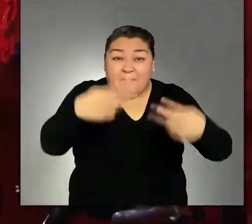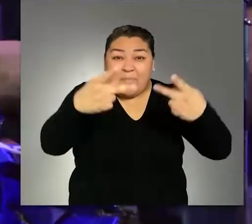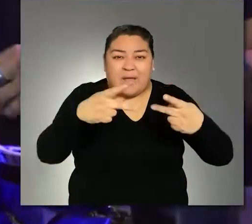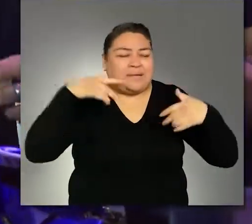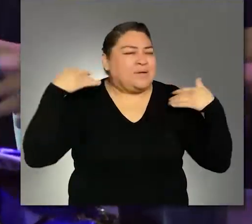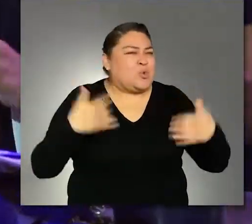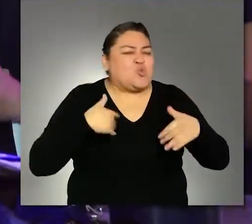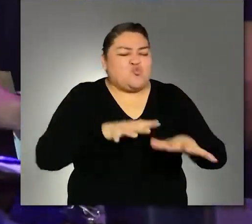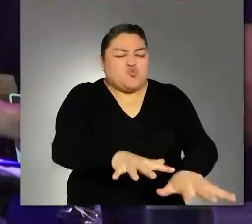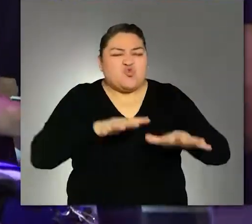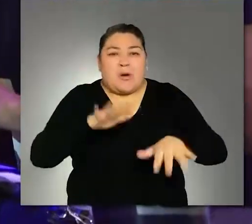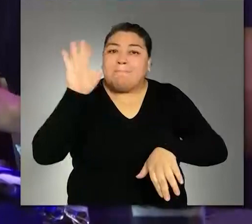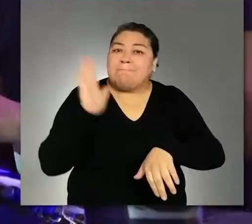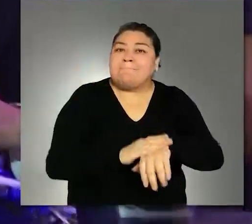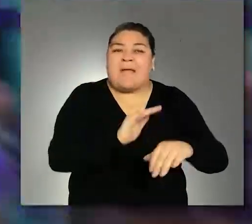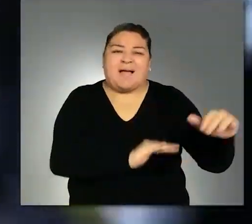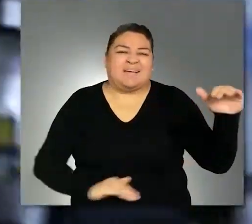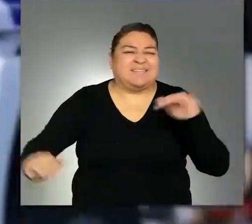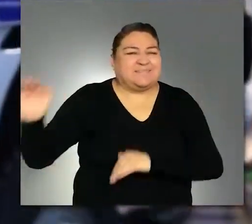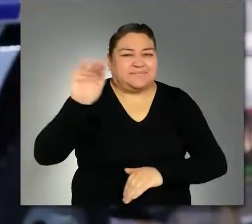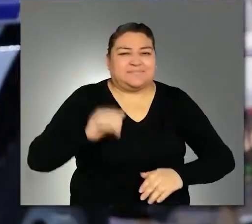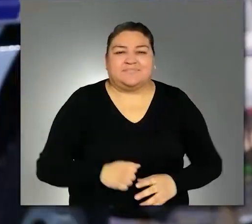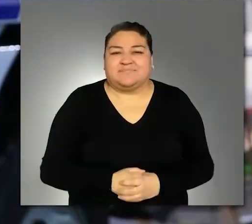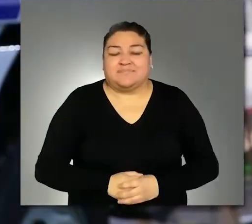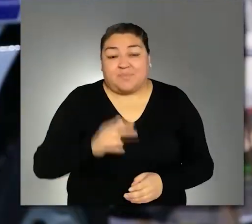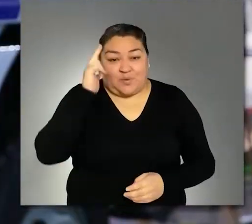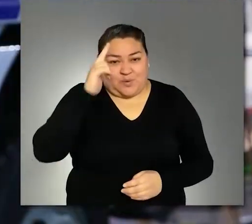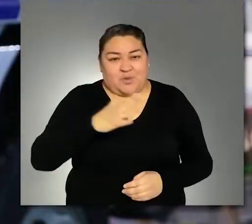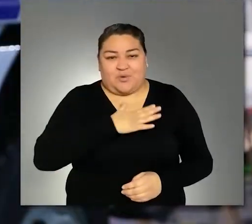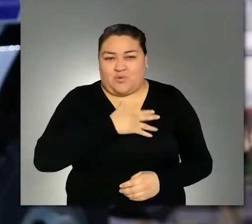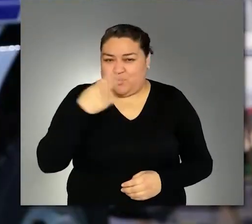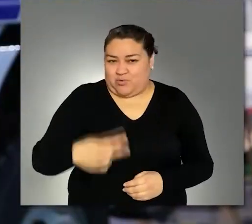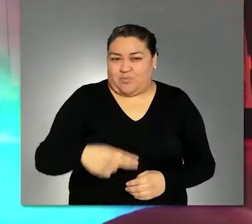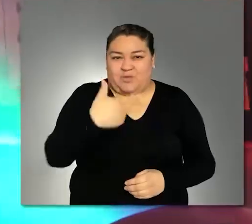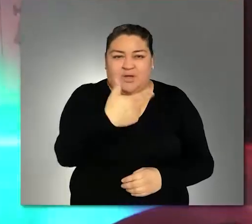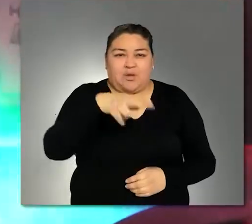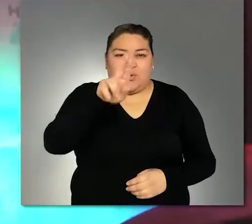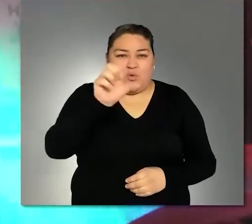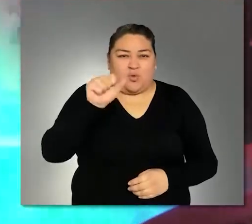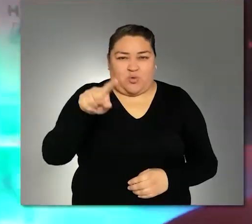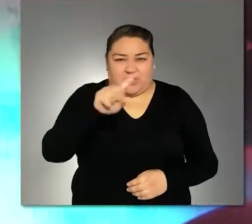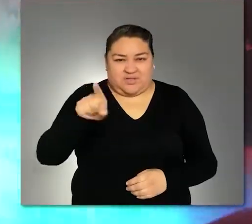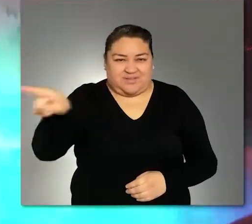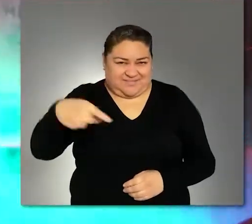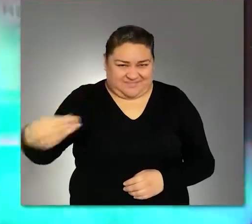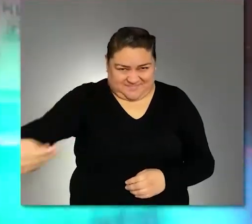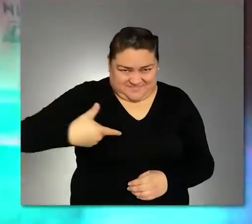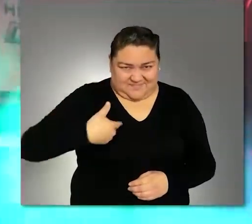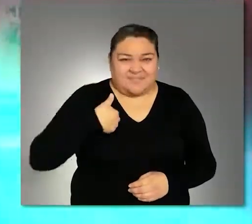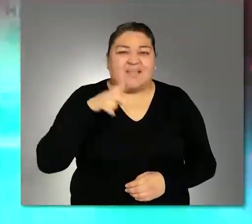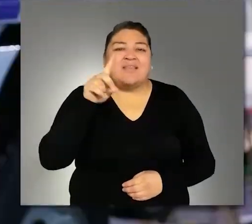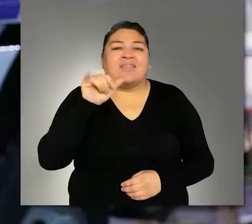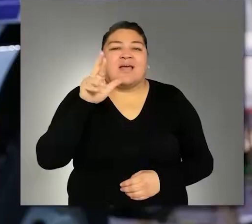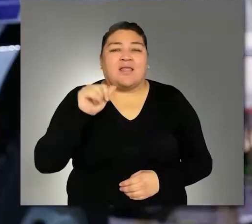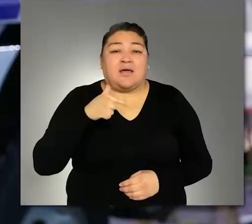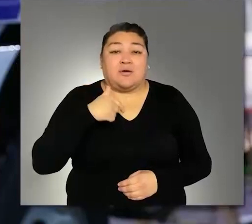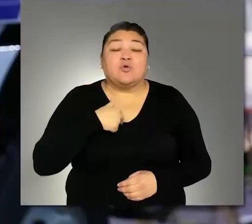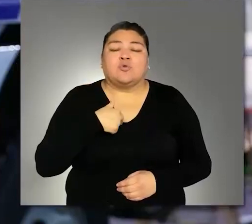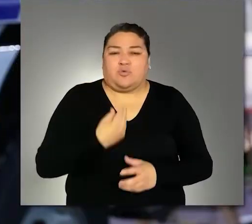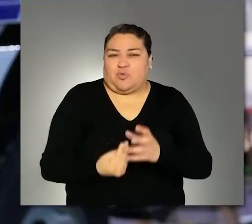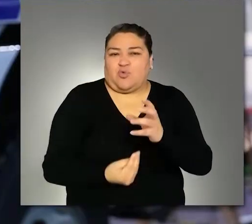grande del sector a nivel mundial. Yo soy Juan Zucan, aquí todos me conocen como Darío.